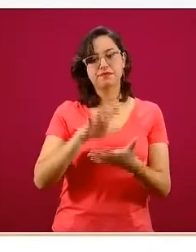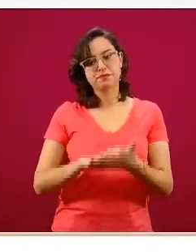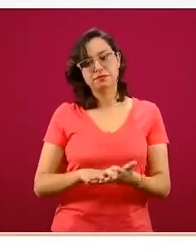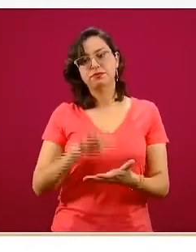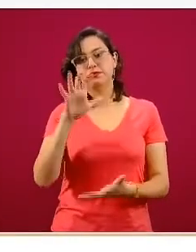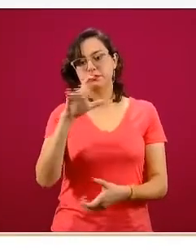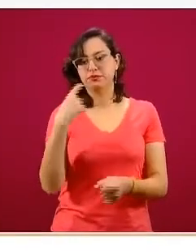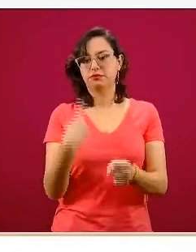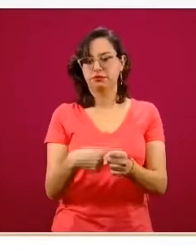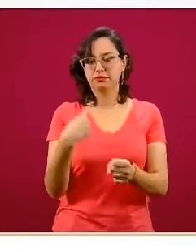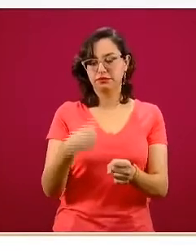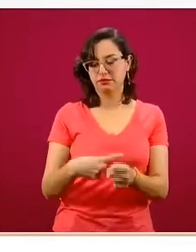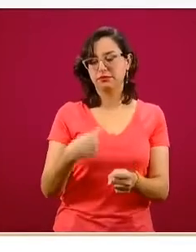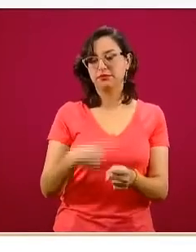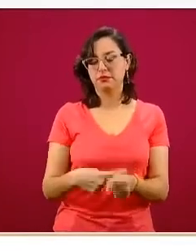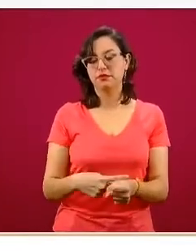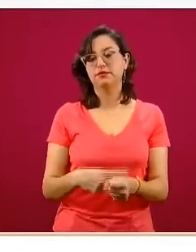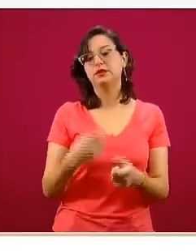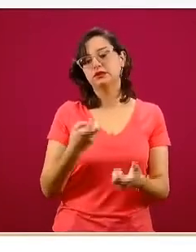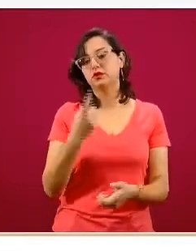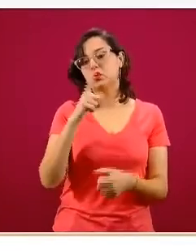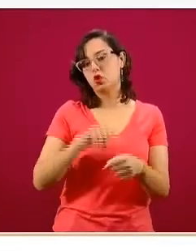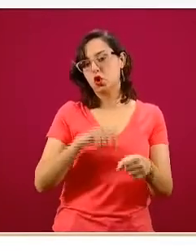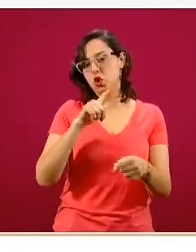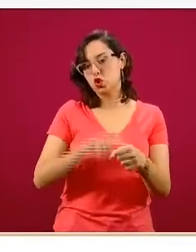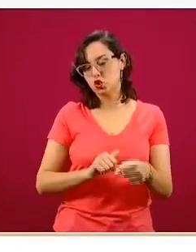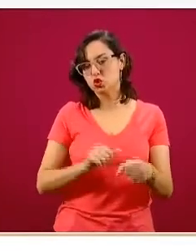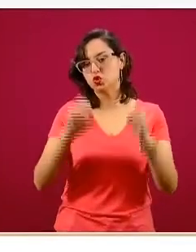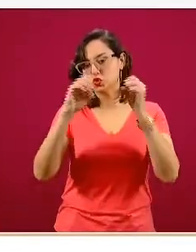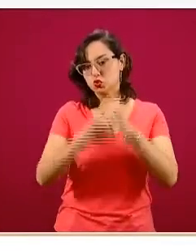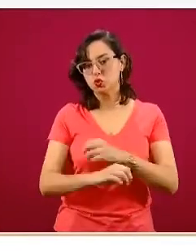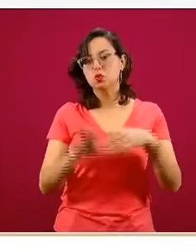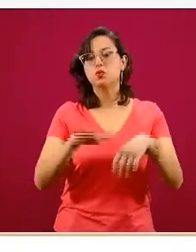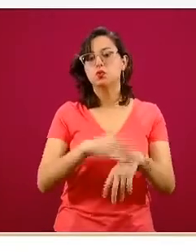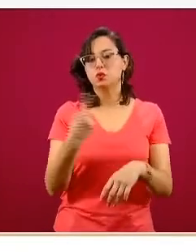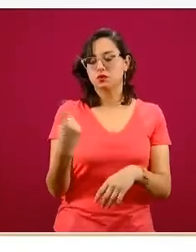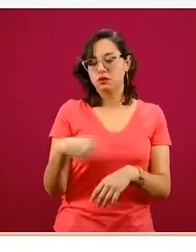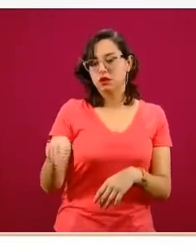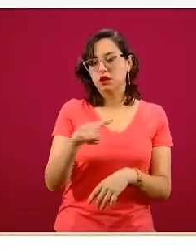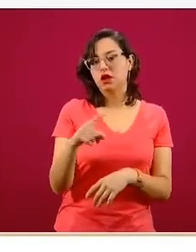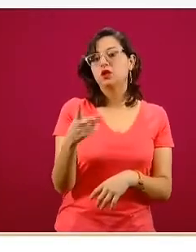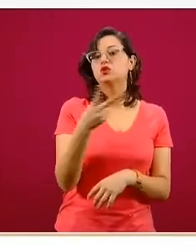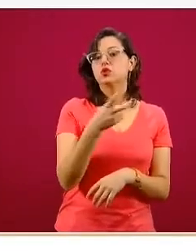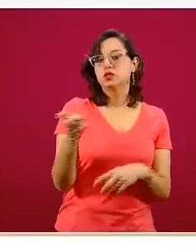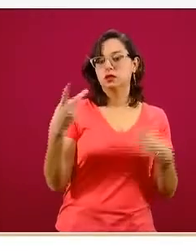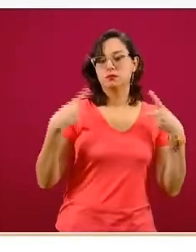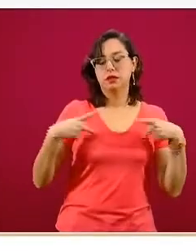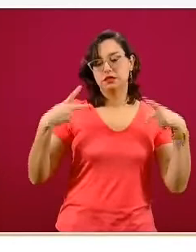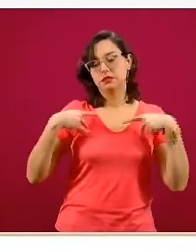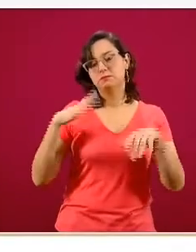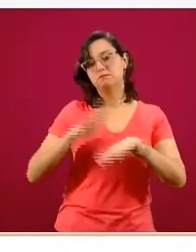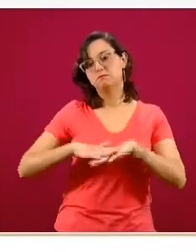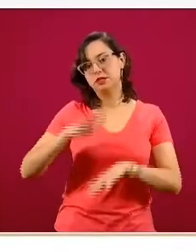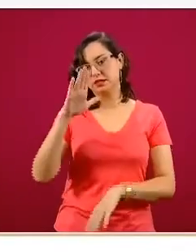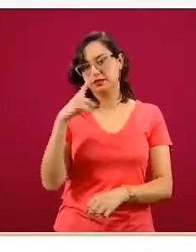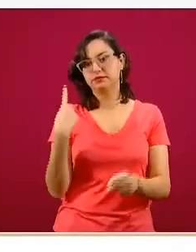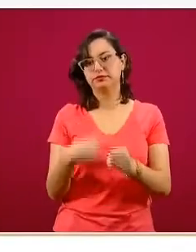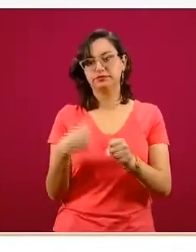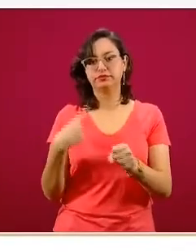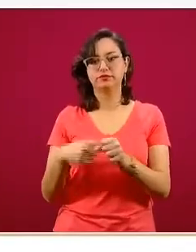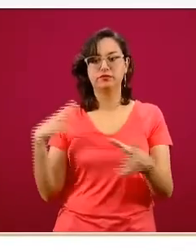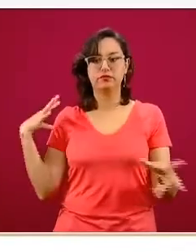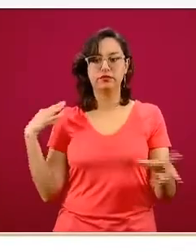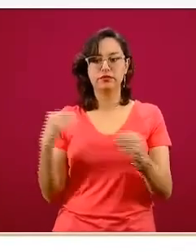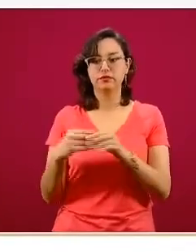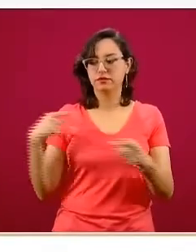tendrían la escala de color más alta, precisamente porque en todos estos casos han superado los 200 casos acumulados en los